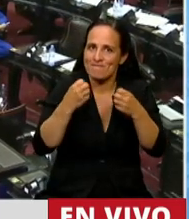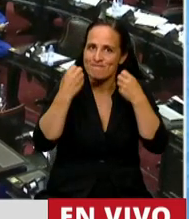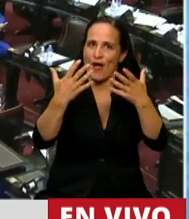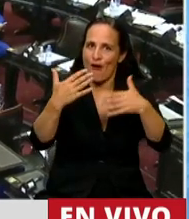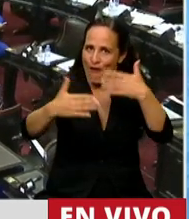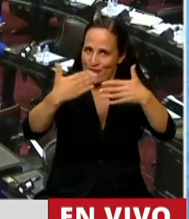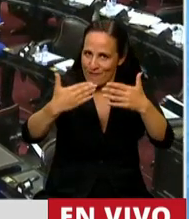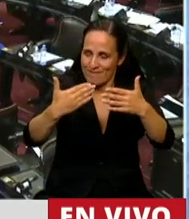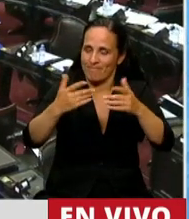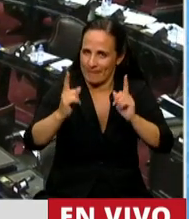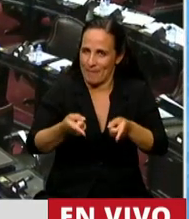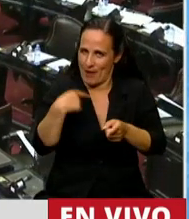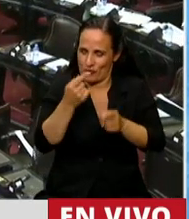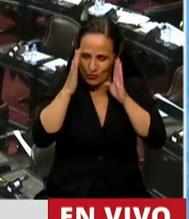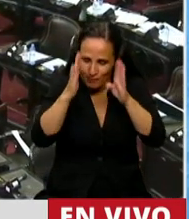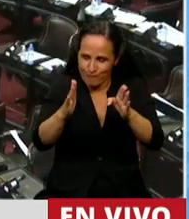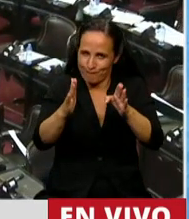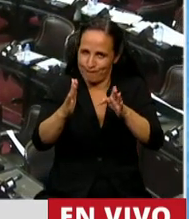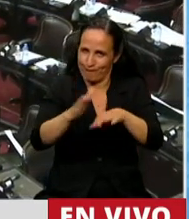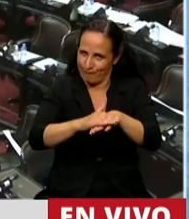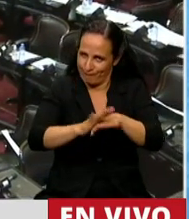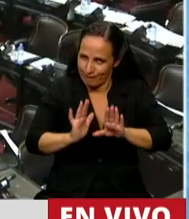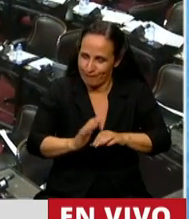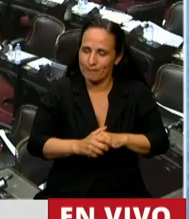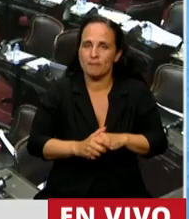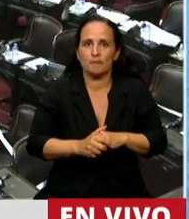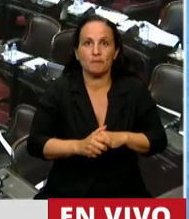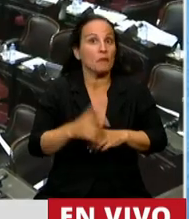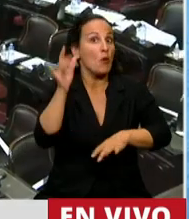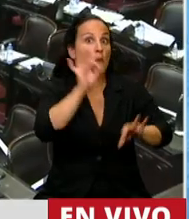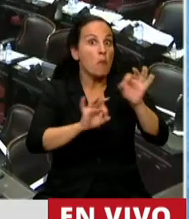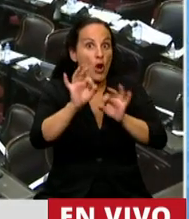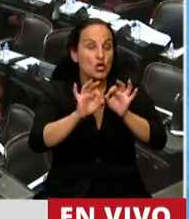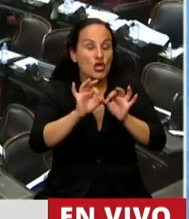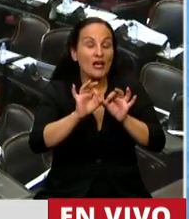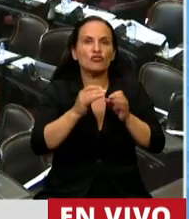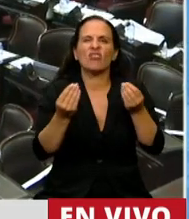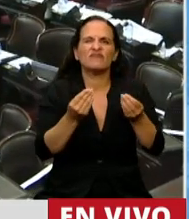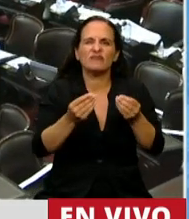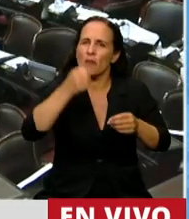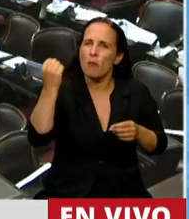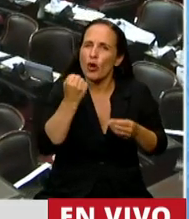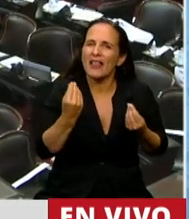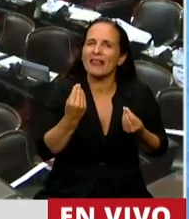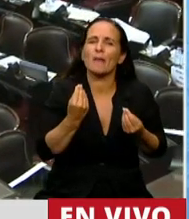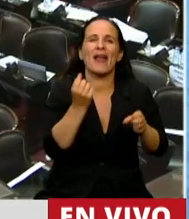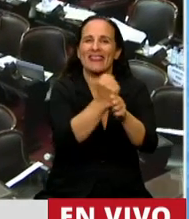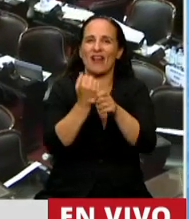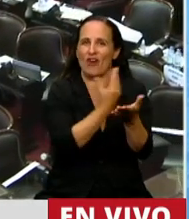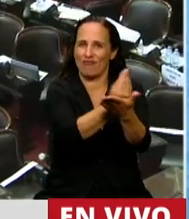Pero lo importante de este proyecto es que viene a sostener puestos de trabajo y a recuperar la actividad.